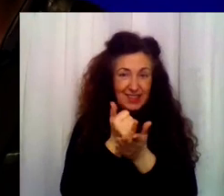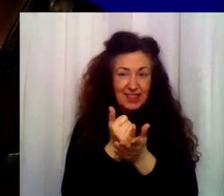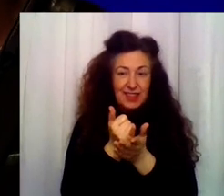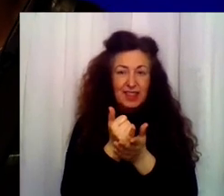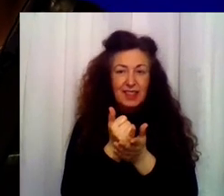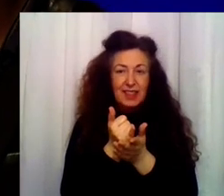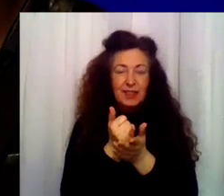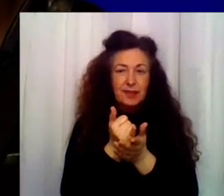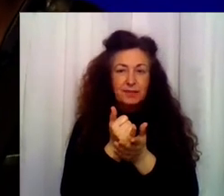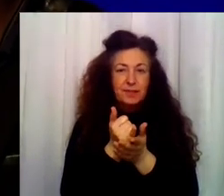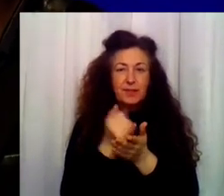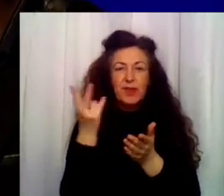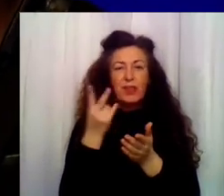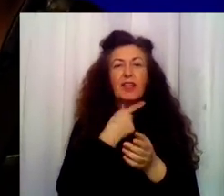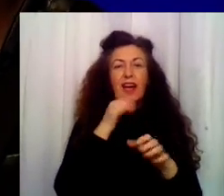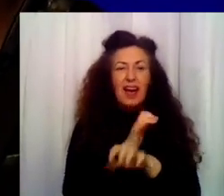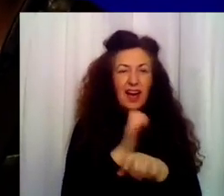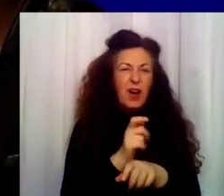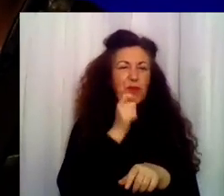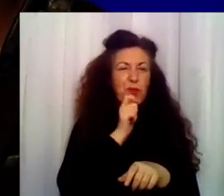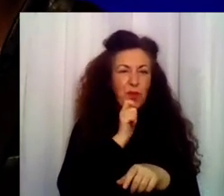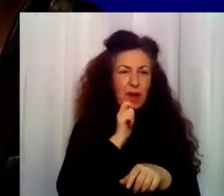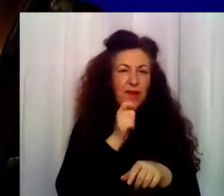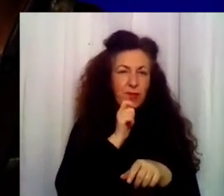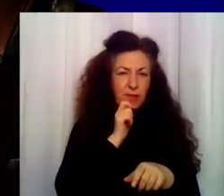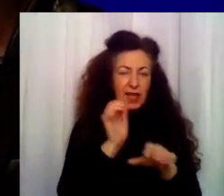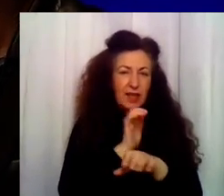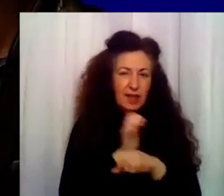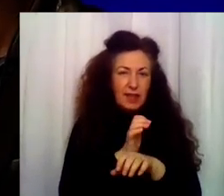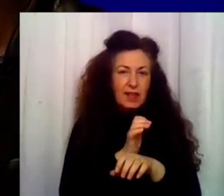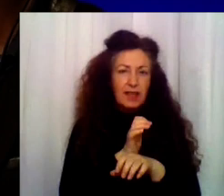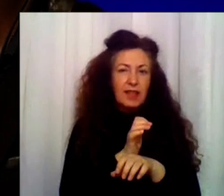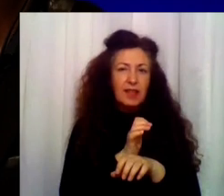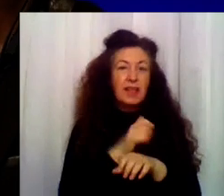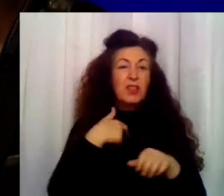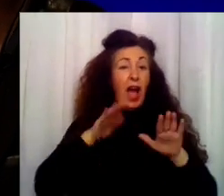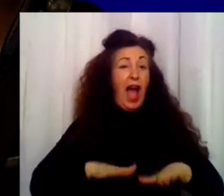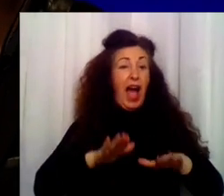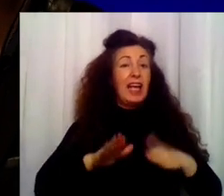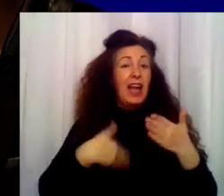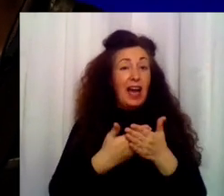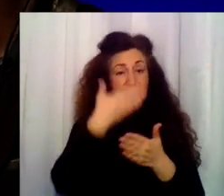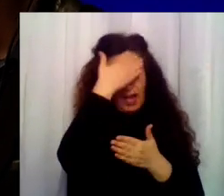Oye, tal vez aquí vuelvan a hacer la vida, ¿te imaginas? Por suerte no pasaremos aquí el verano.